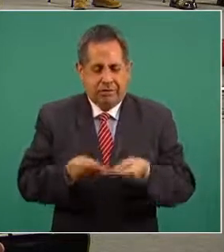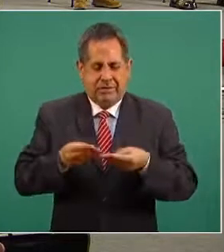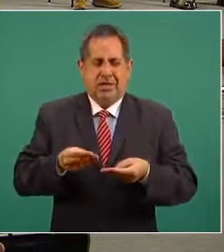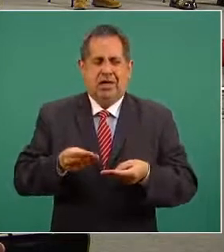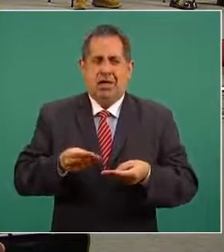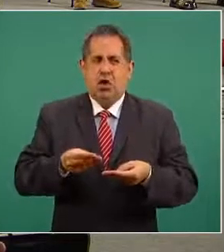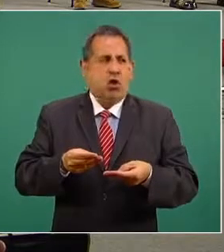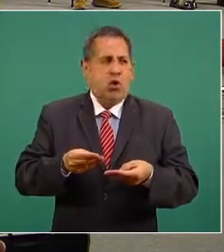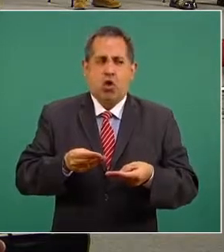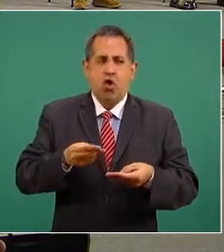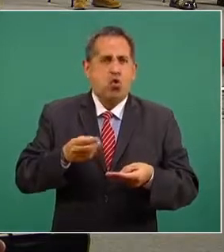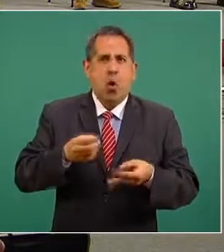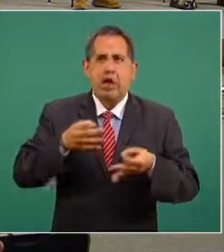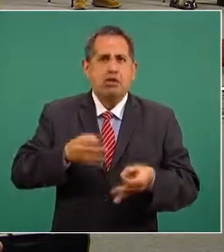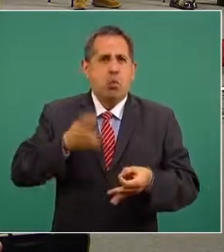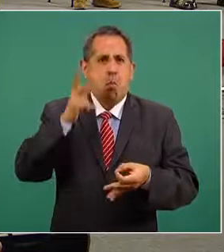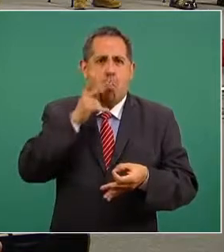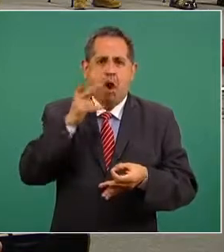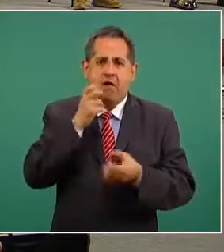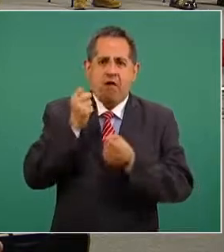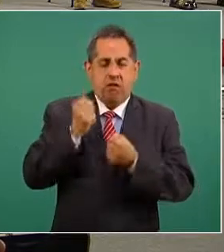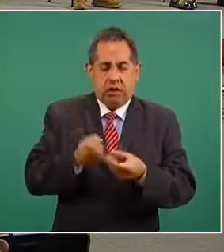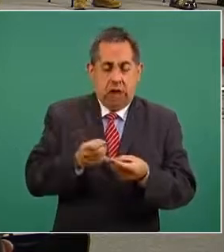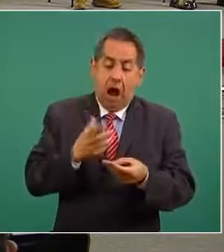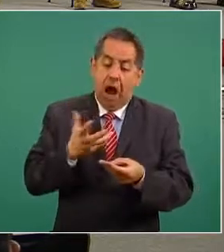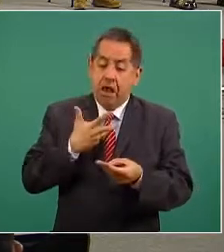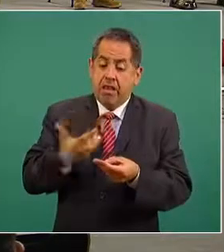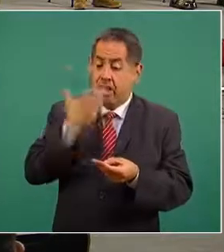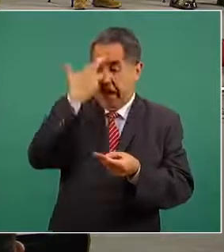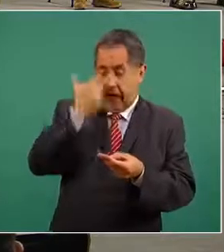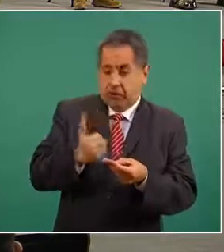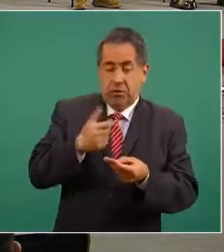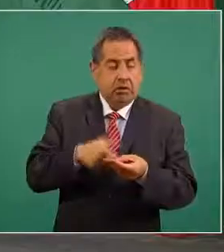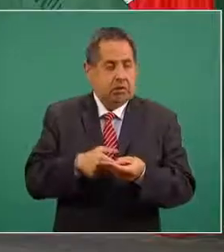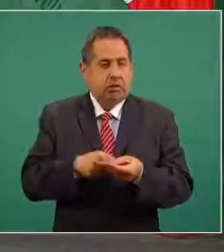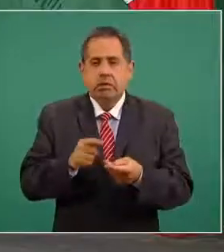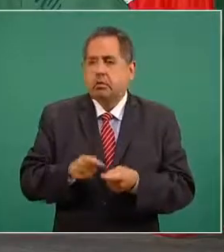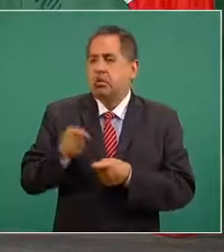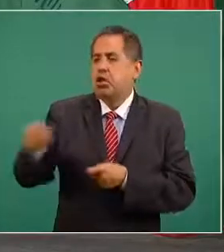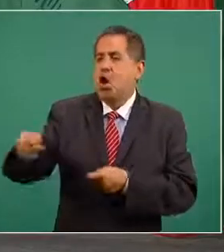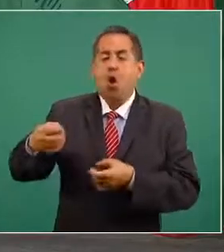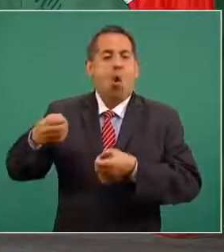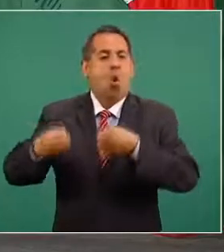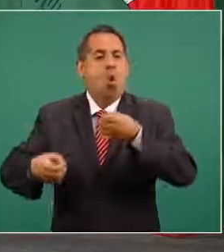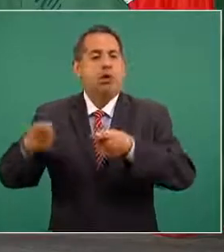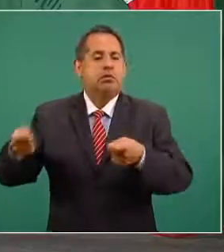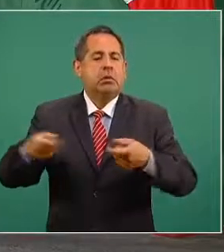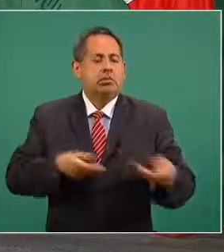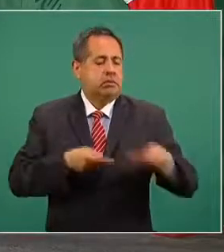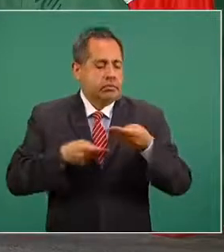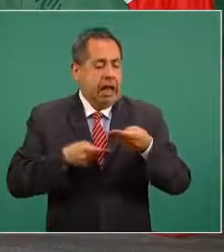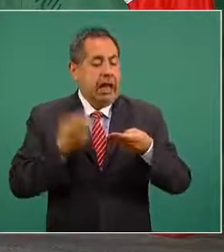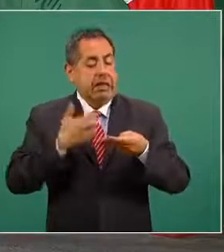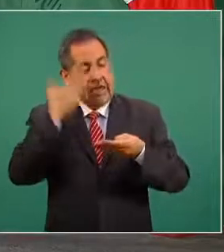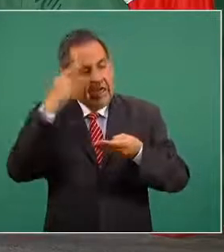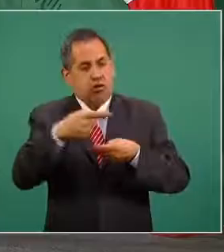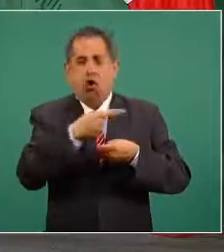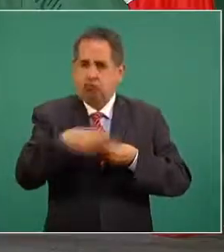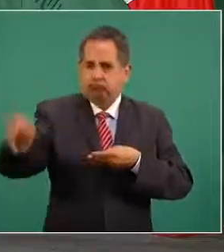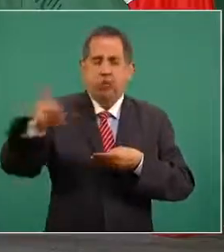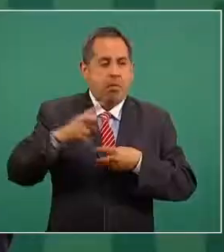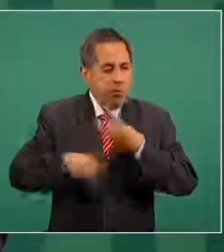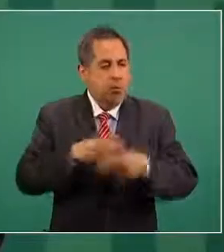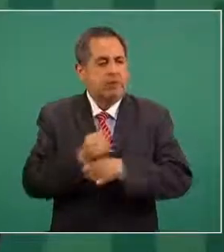sujetar a proceso, es decir, lograr que un juez de control vincule a proceso a un detenido,